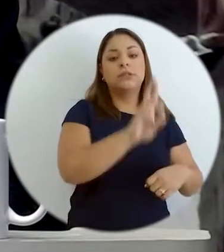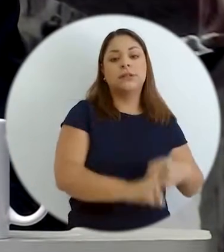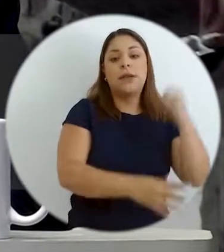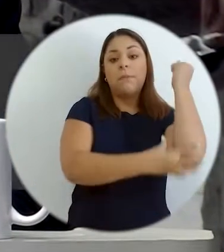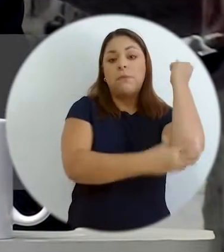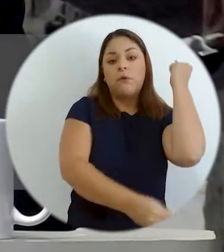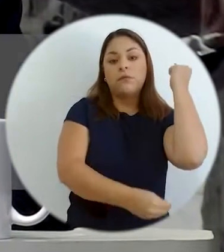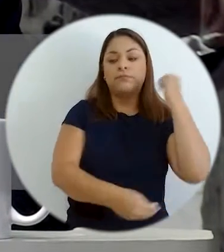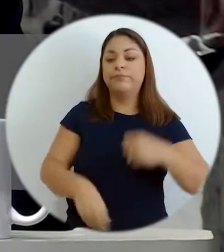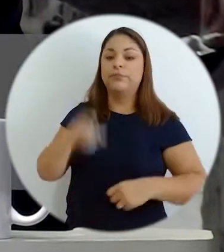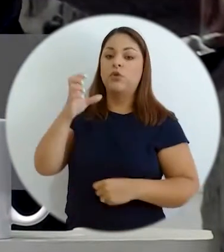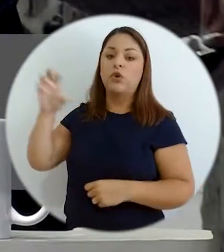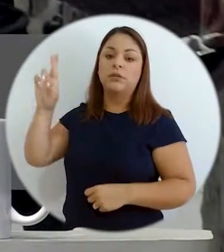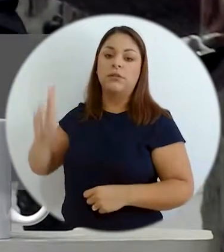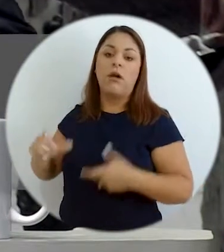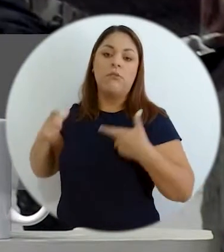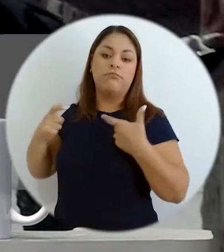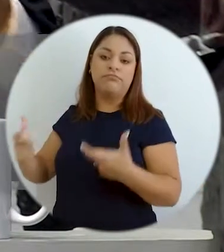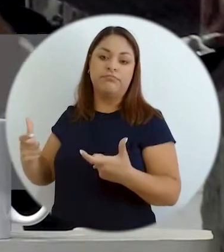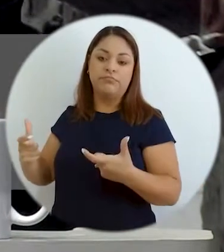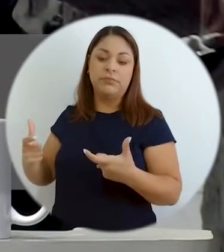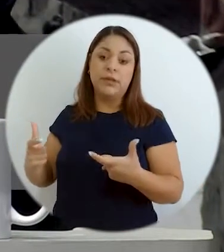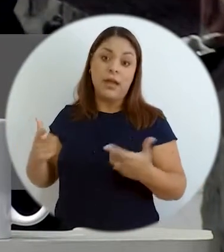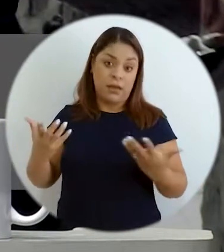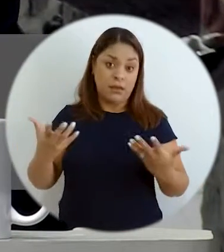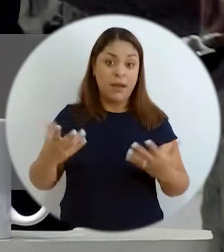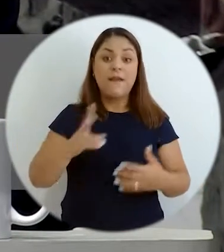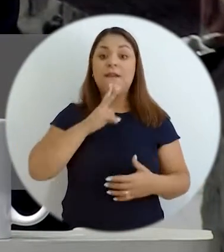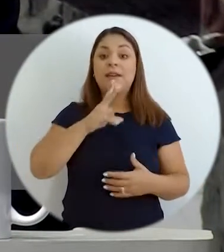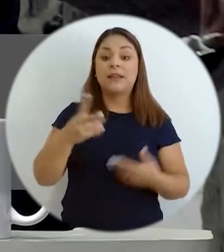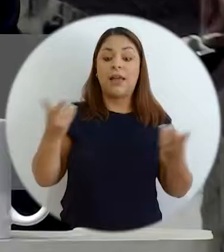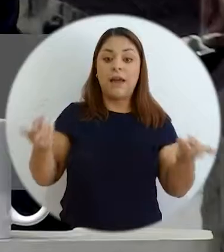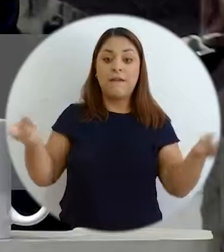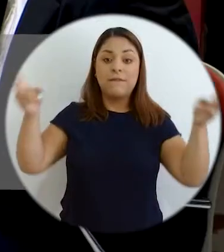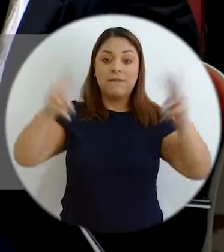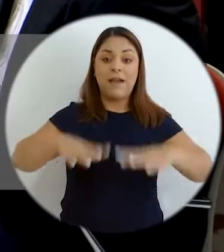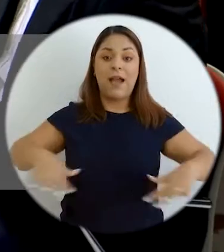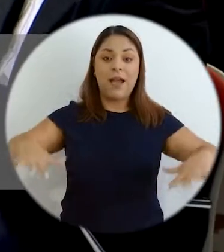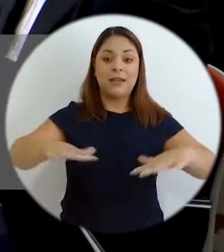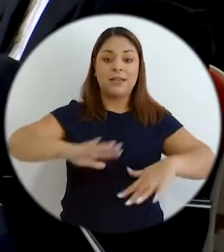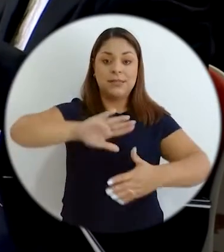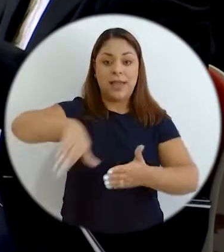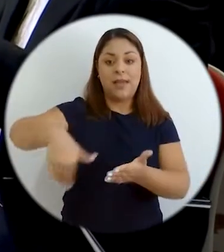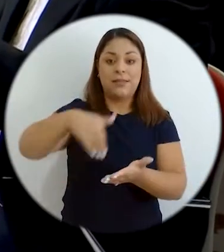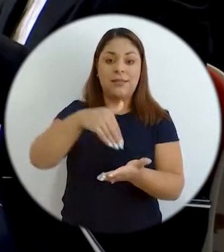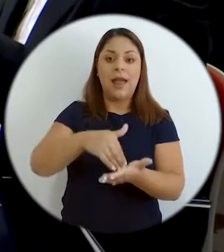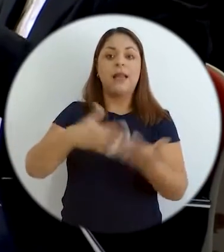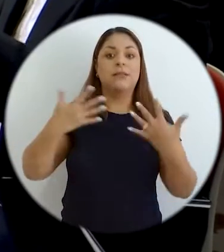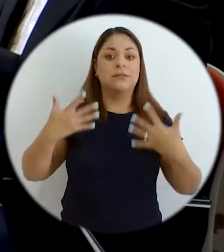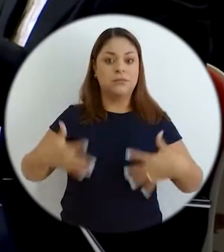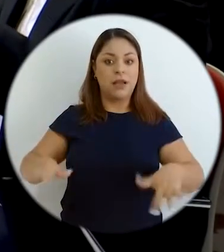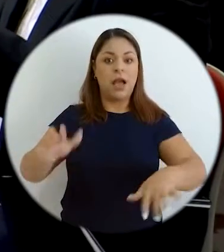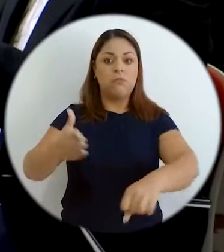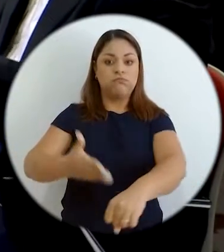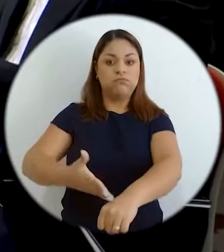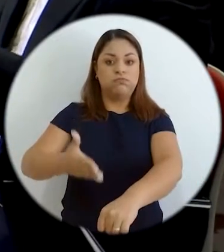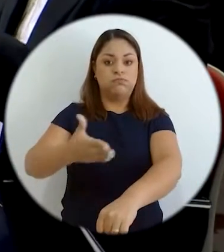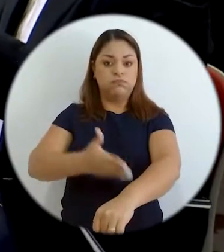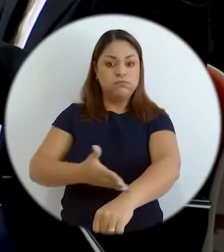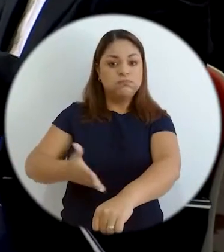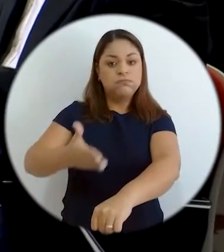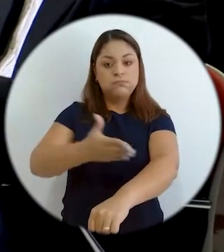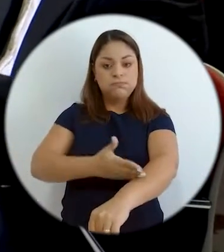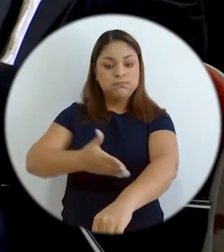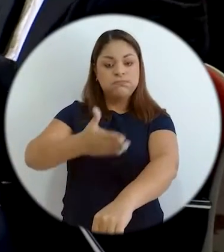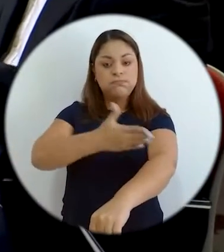Valle Central históricamente ha sido un espacio geográfico que ha tenido una evolución económica, social,